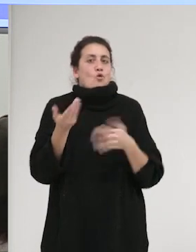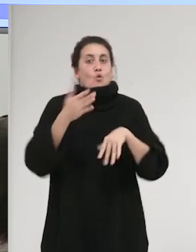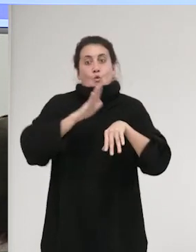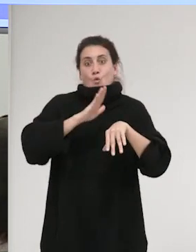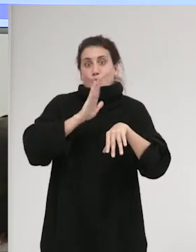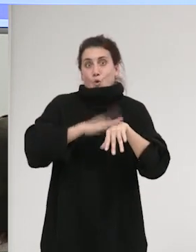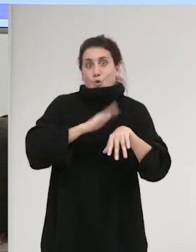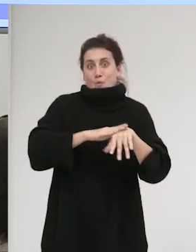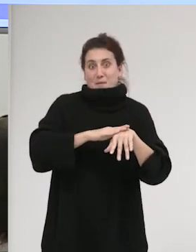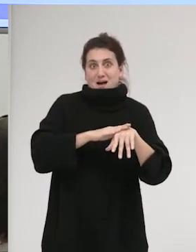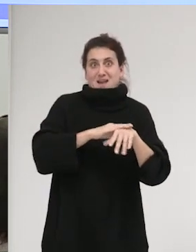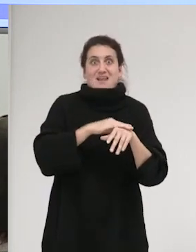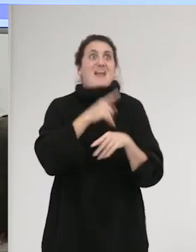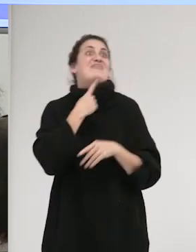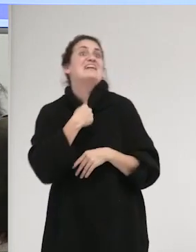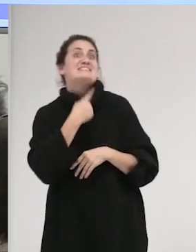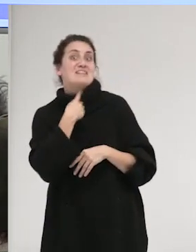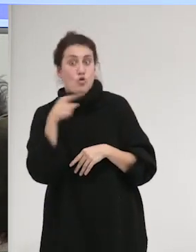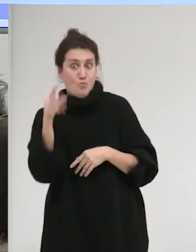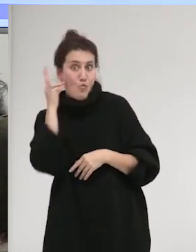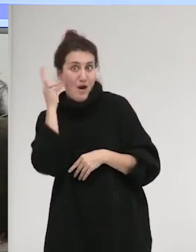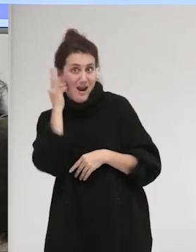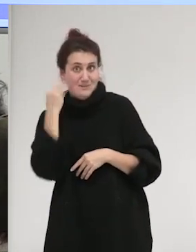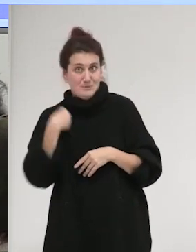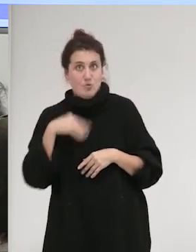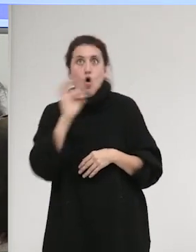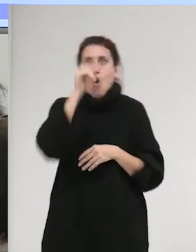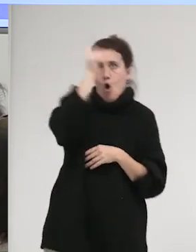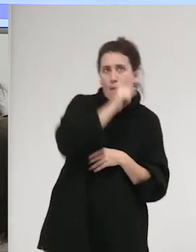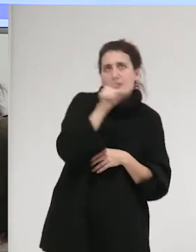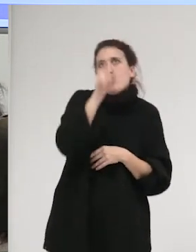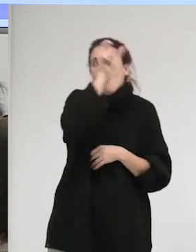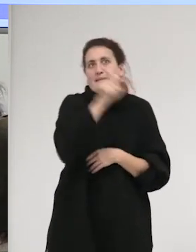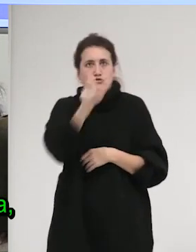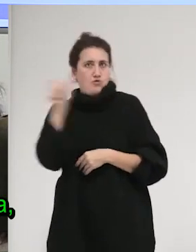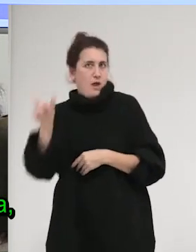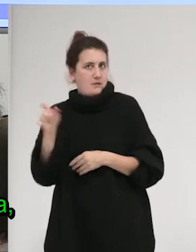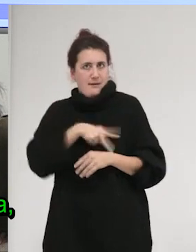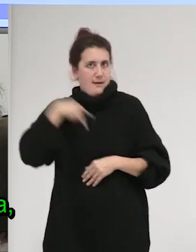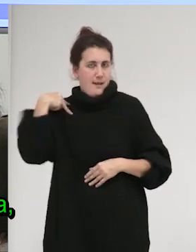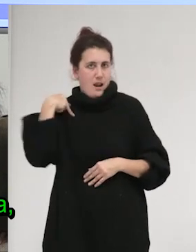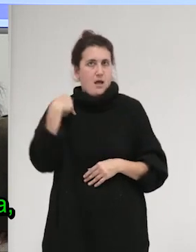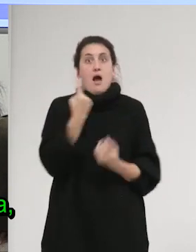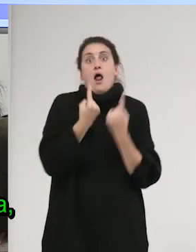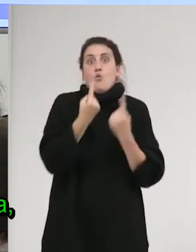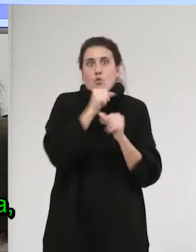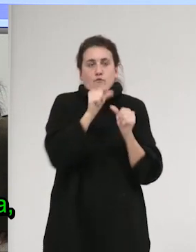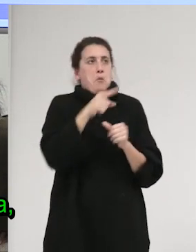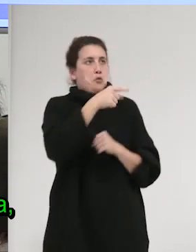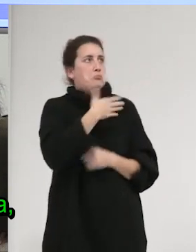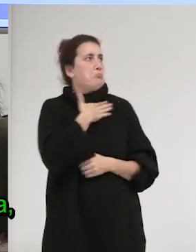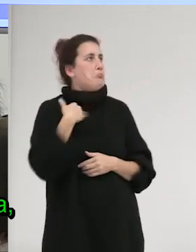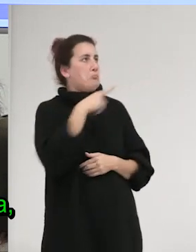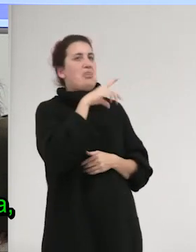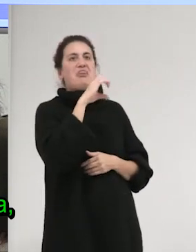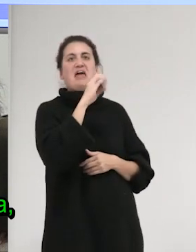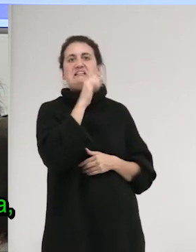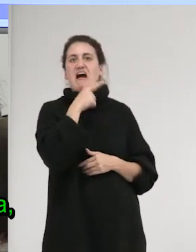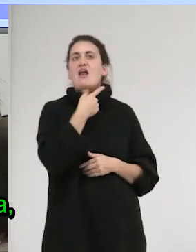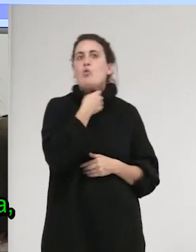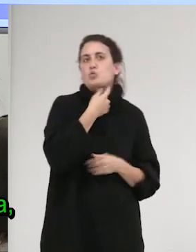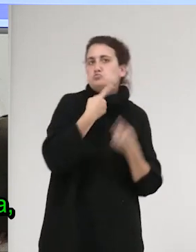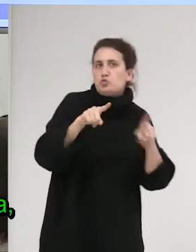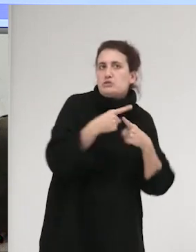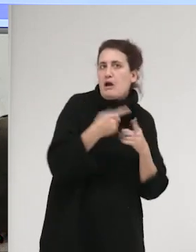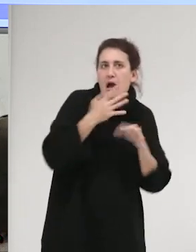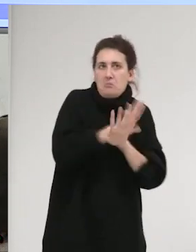culpabilizando los deseos de esas mujeres o de esos hombres o de esas personas que, de alguna forma, desean a Cetangana, les gusta su música,